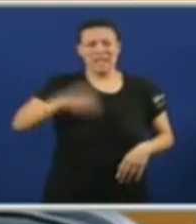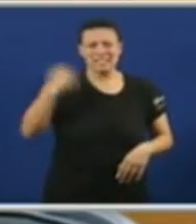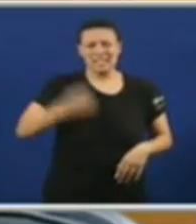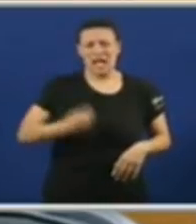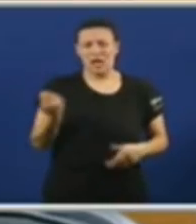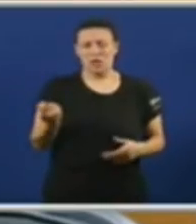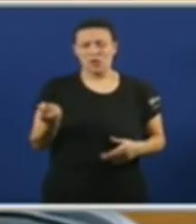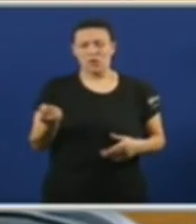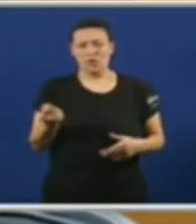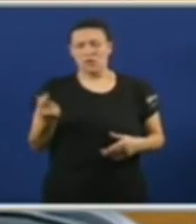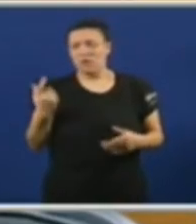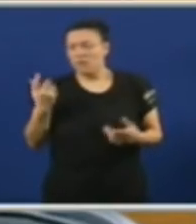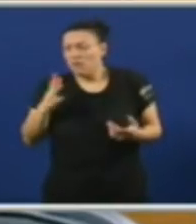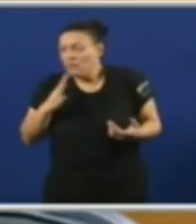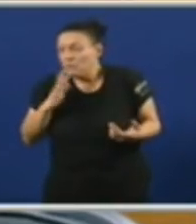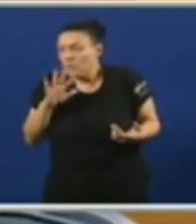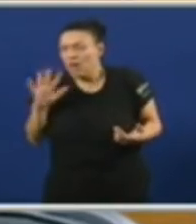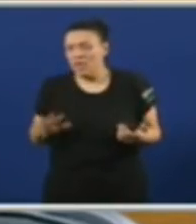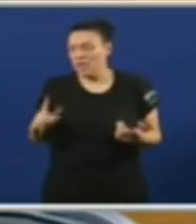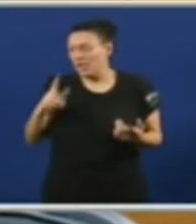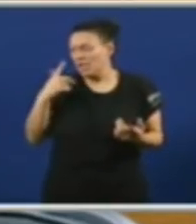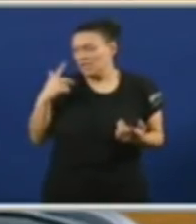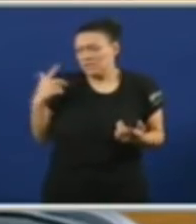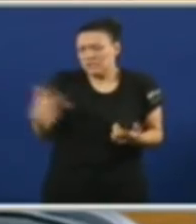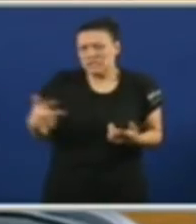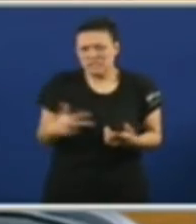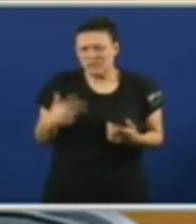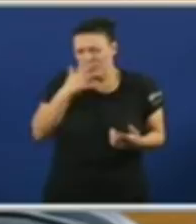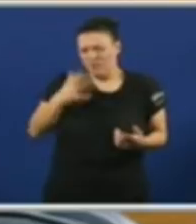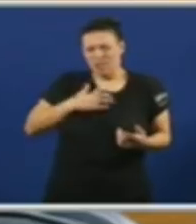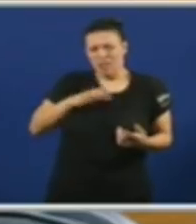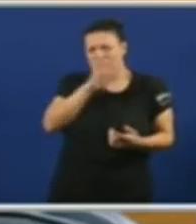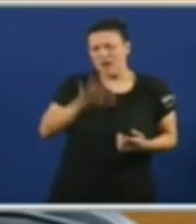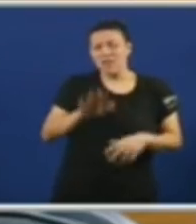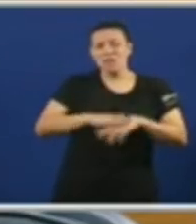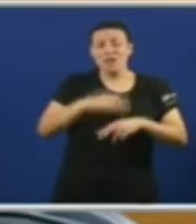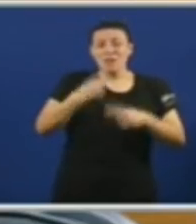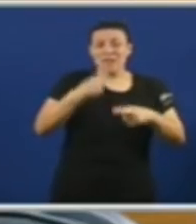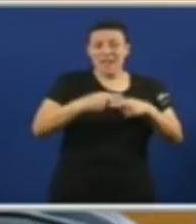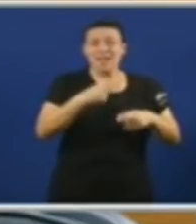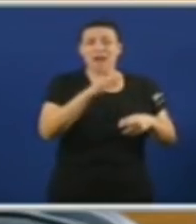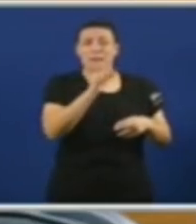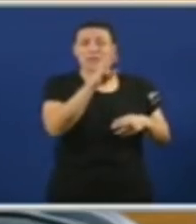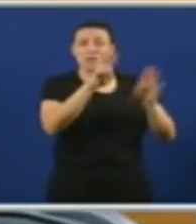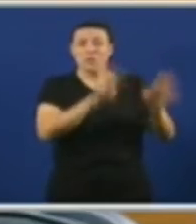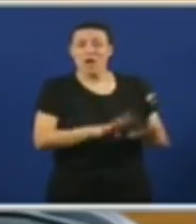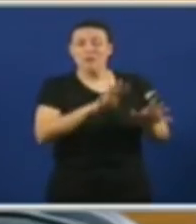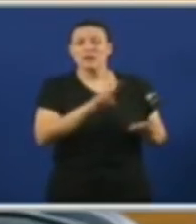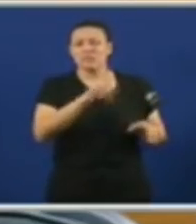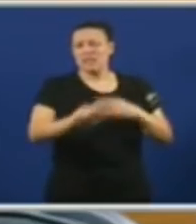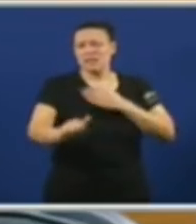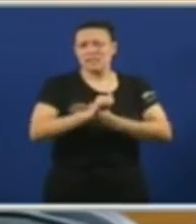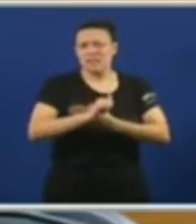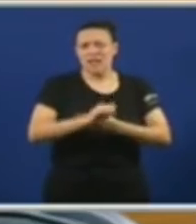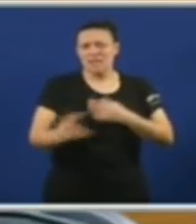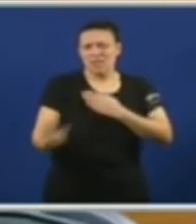galegas Parecería un chiste de gila, se non fora Porque esas suba das peaxes, esas peaxes da P9 Ve son unha estafa que